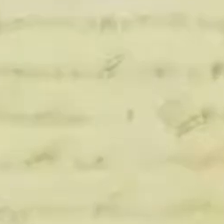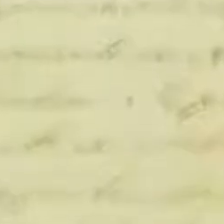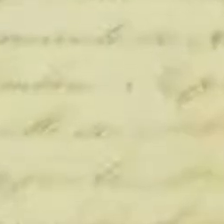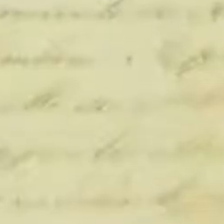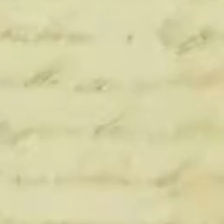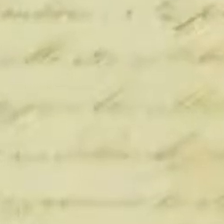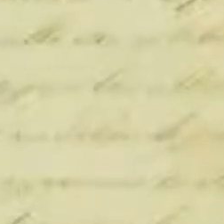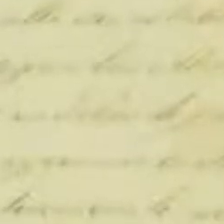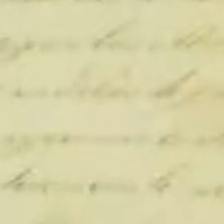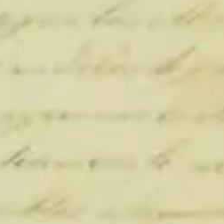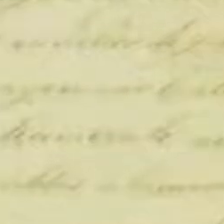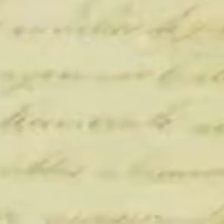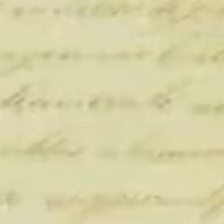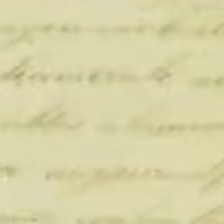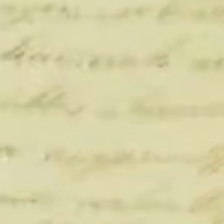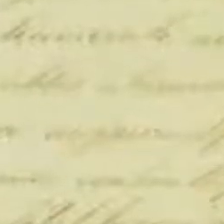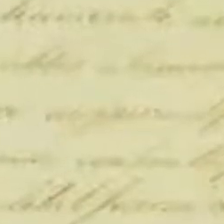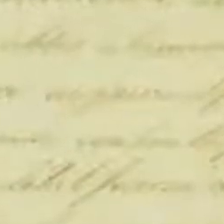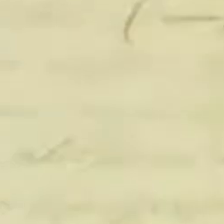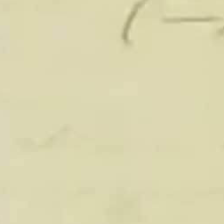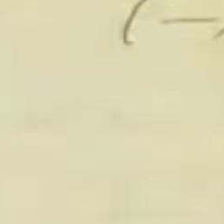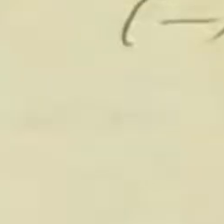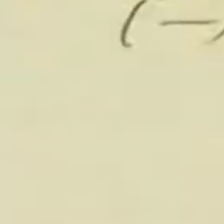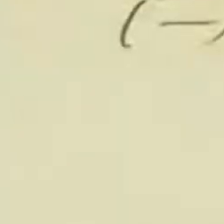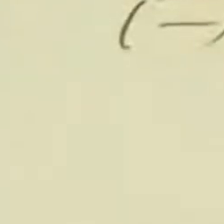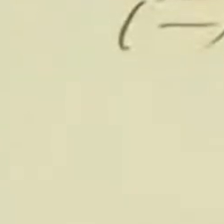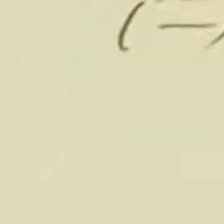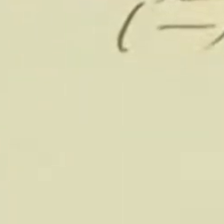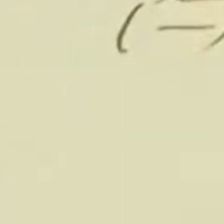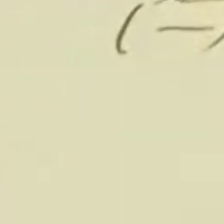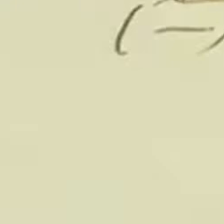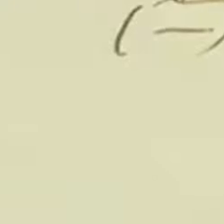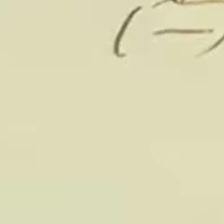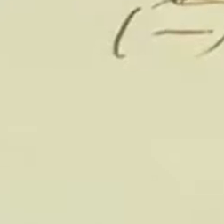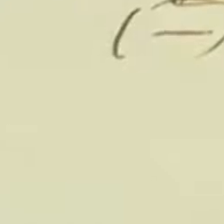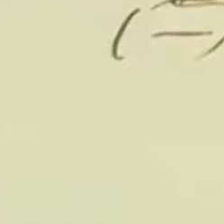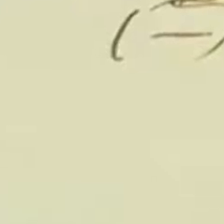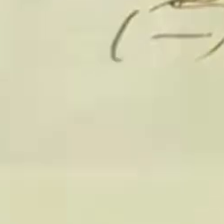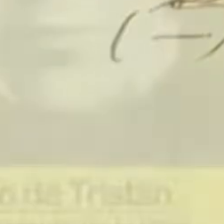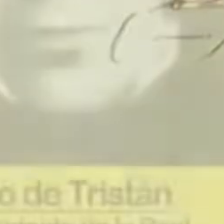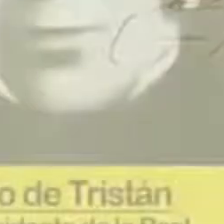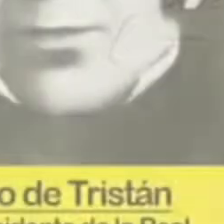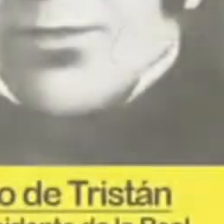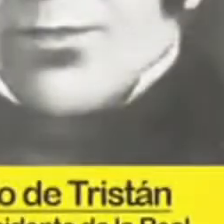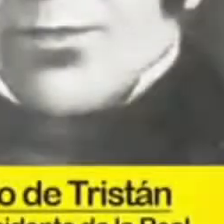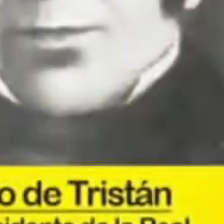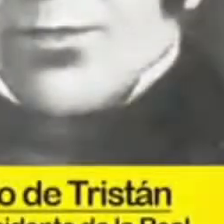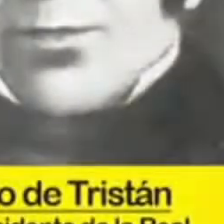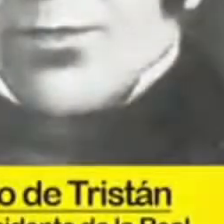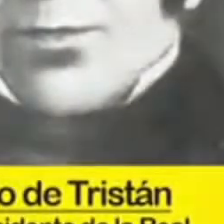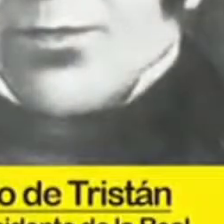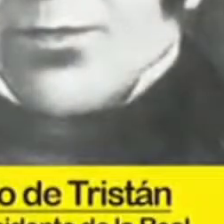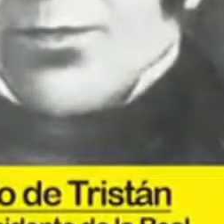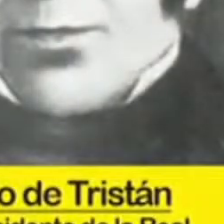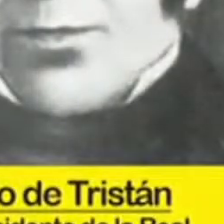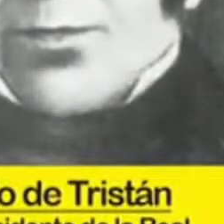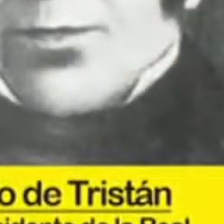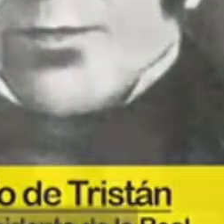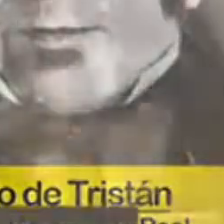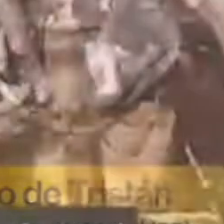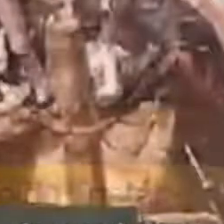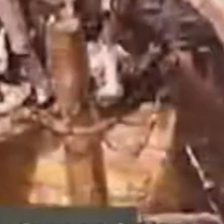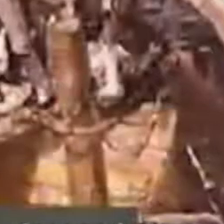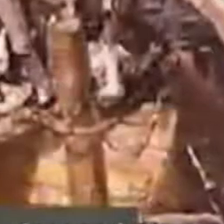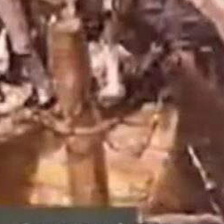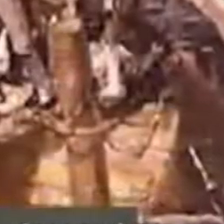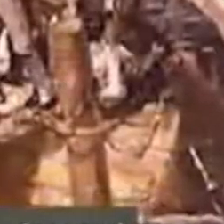1820 un oficio redactado por el Virrey Pesuela dirigido al presidente de la Real Audiencia del Cusco el Coronel Pío de Tristán